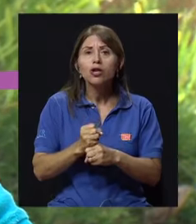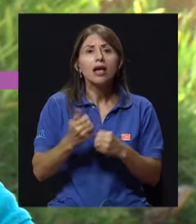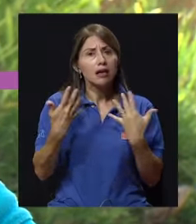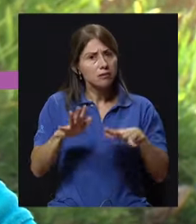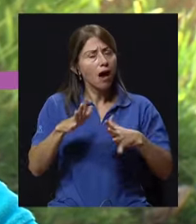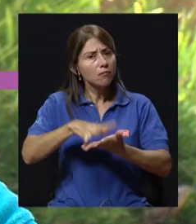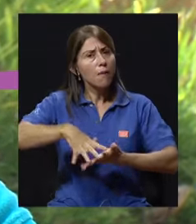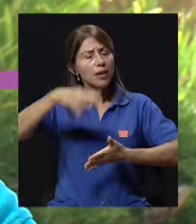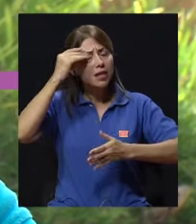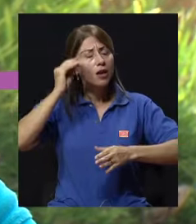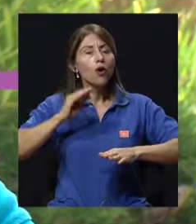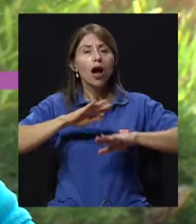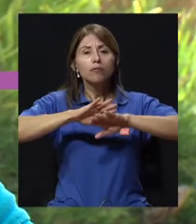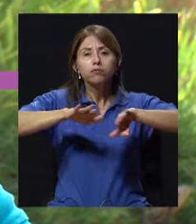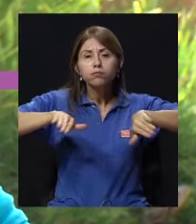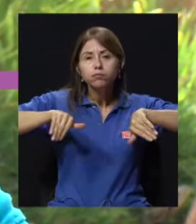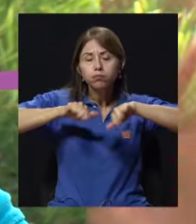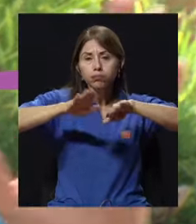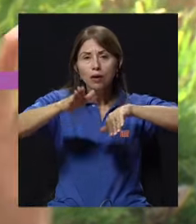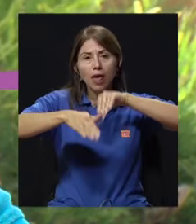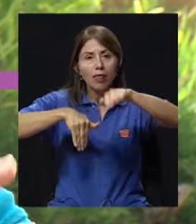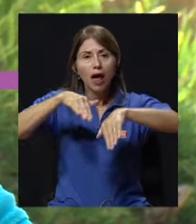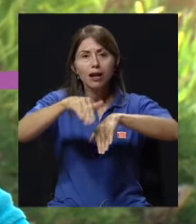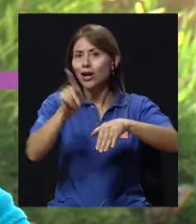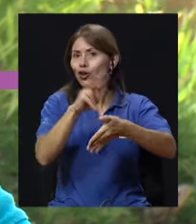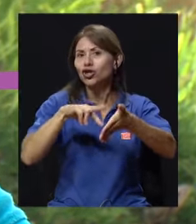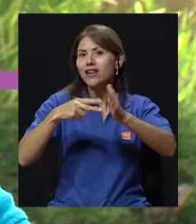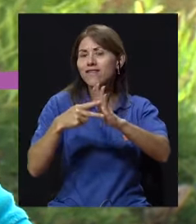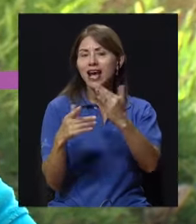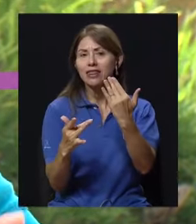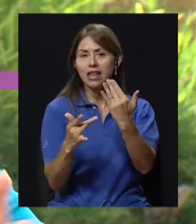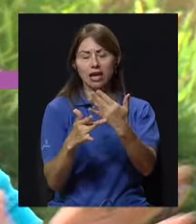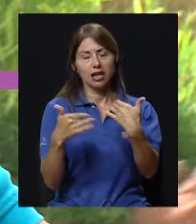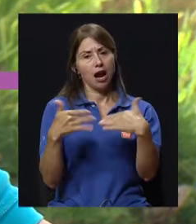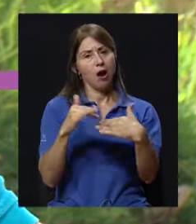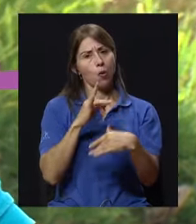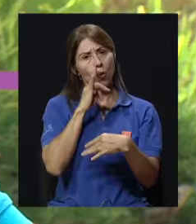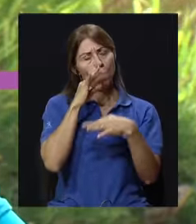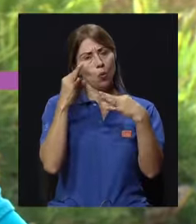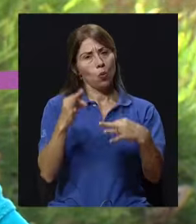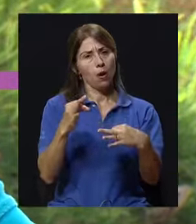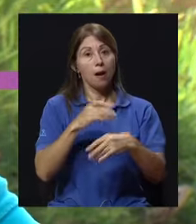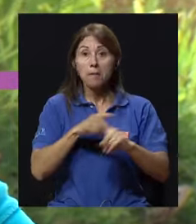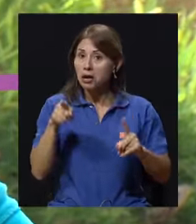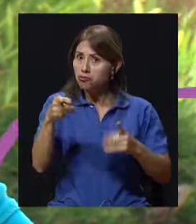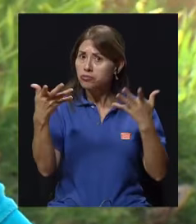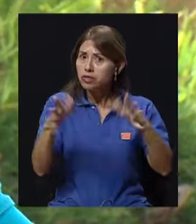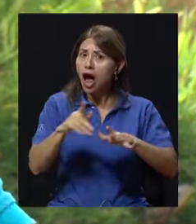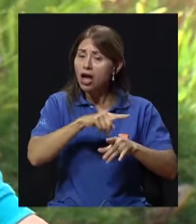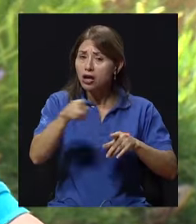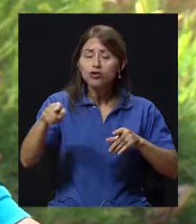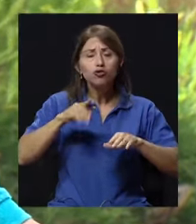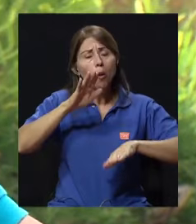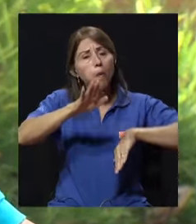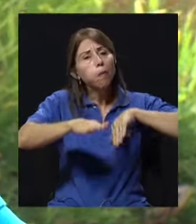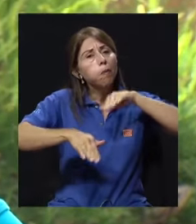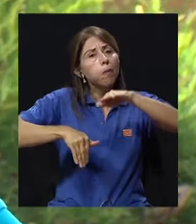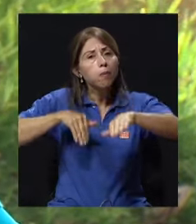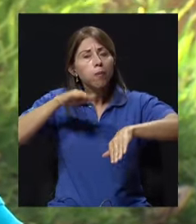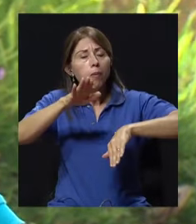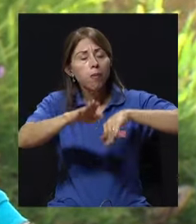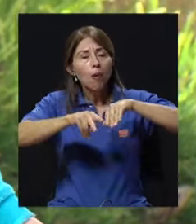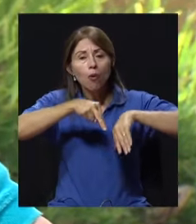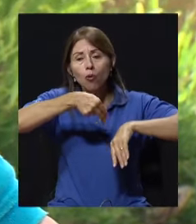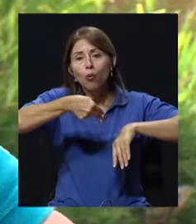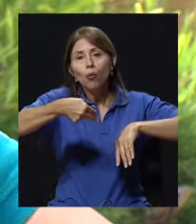No nadan, como decirte, con una técnica exquisita, pero no se ahogan y ya andan en la parte honda